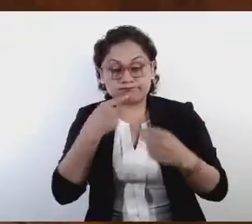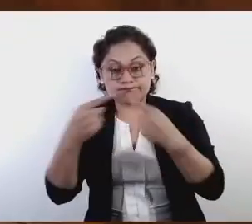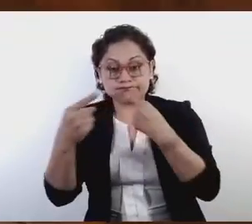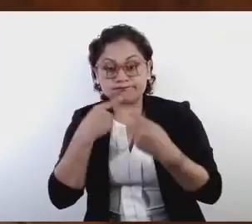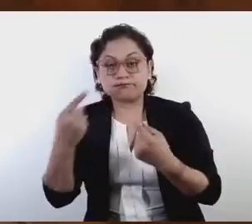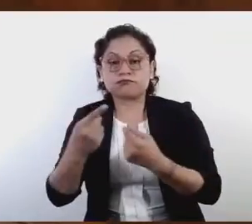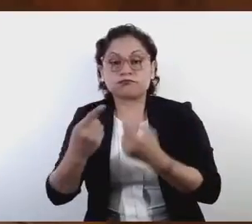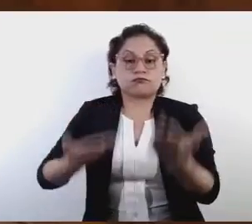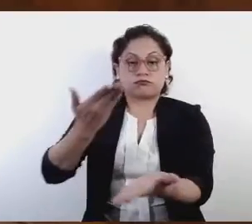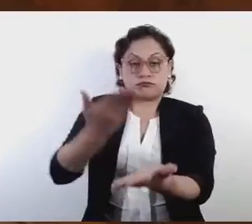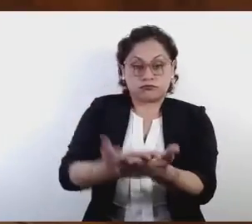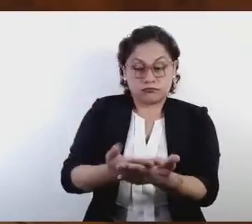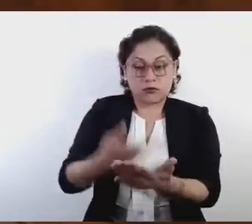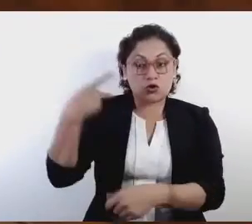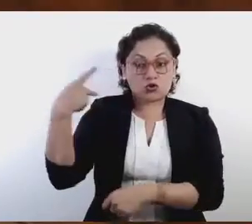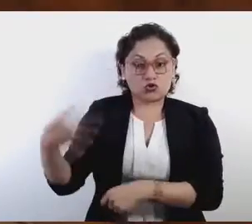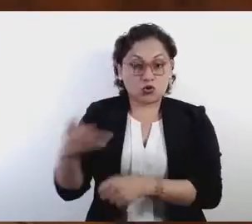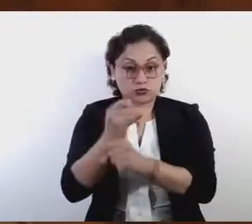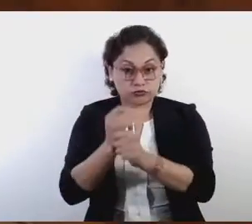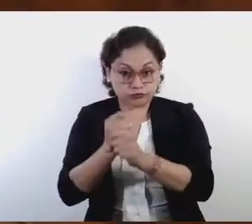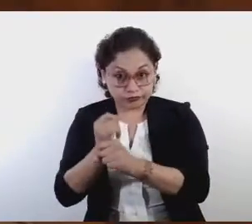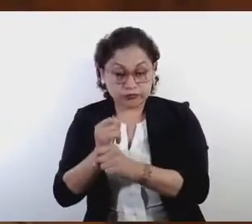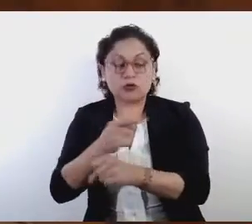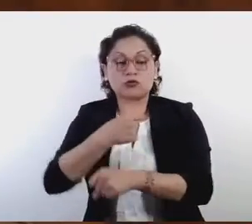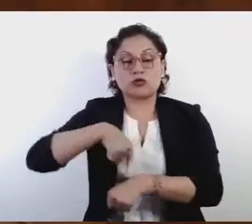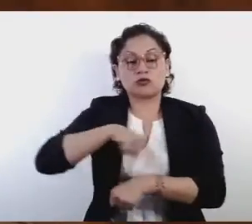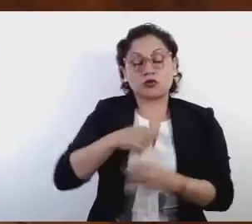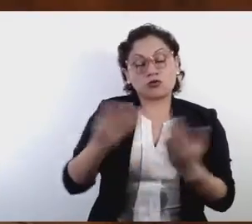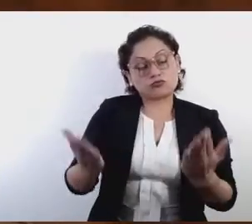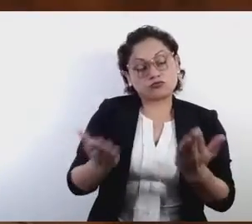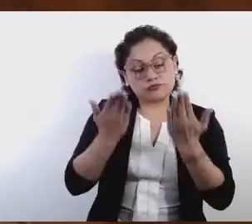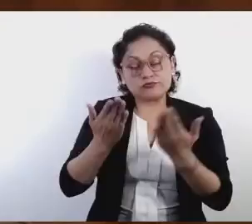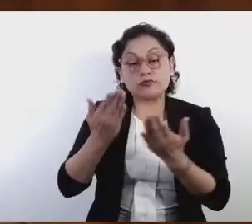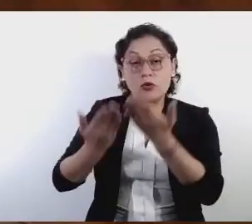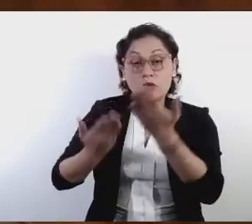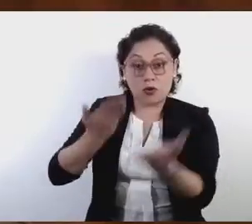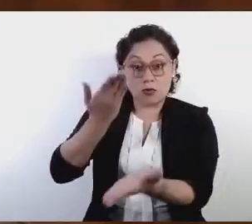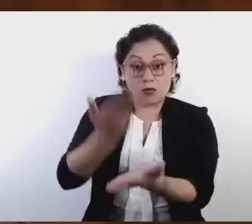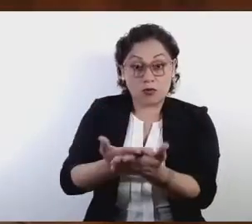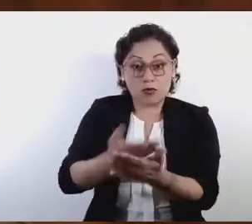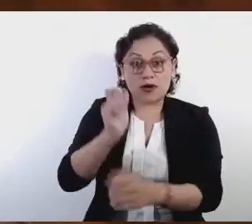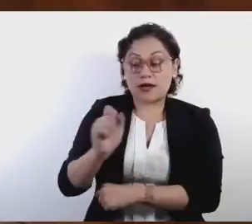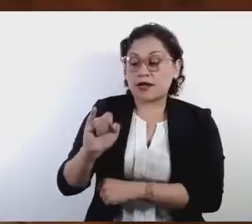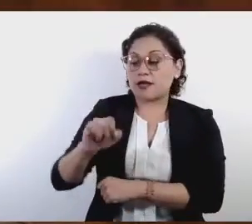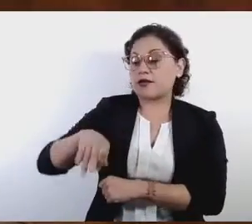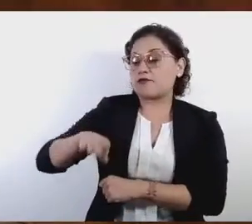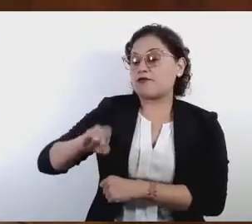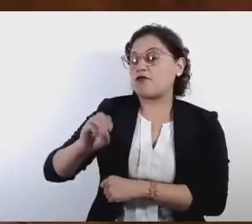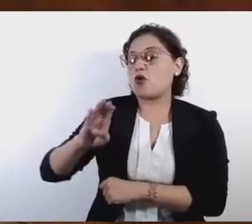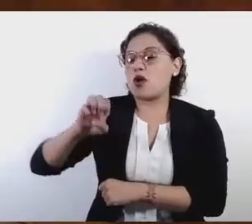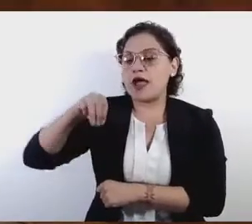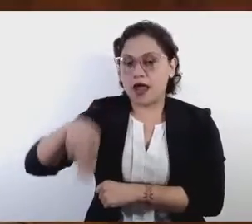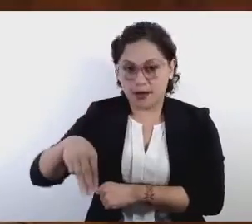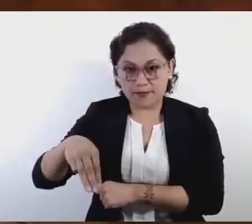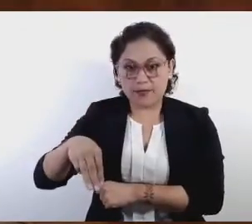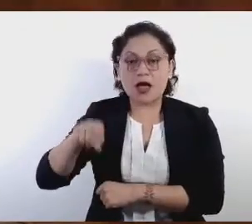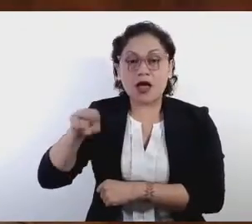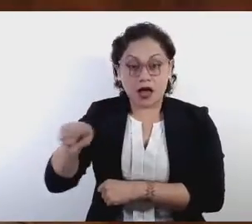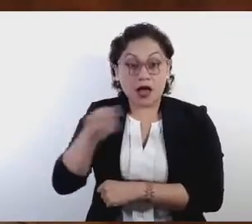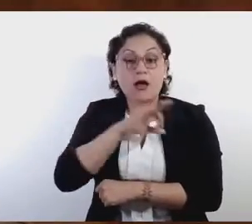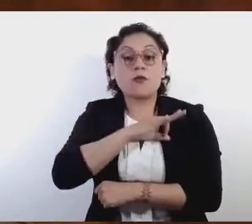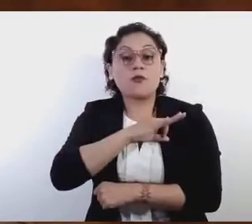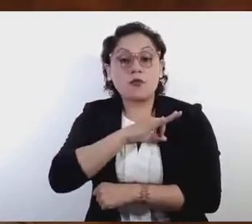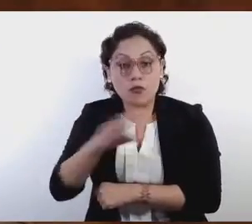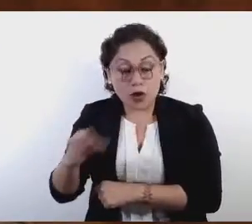desarrollado, advertimos que la iniciativa de decreto propone que el Infoem pueda formular iniciativas de ley o